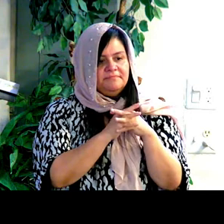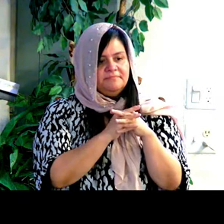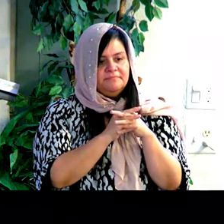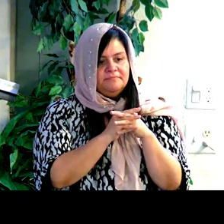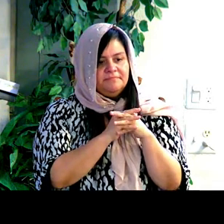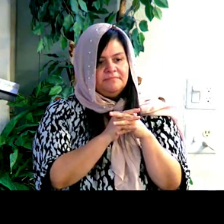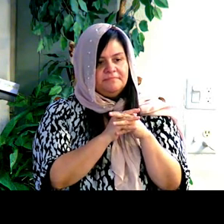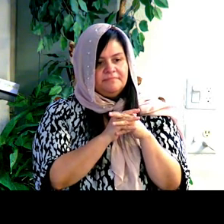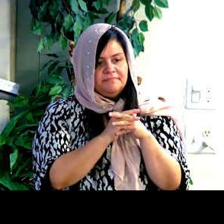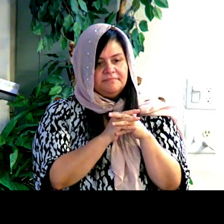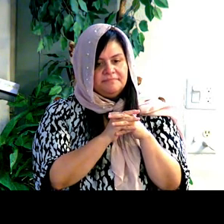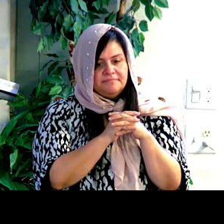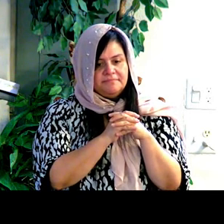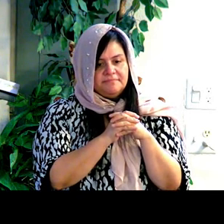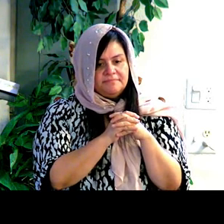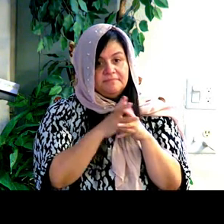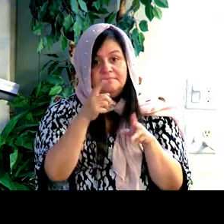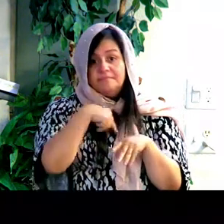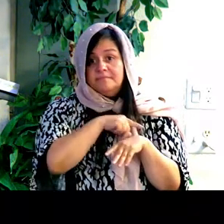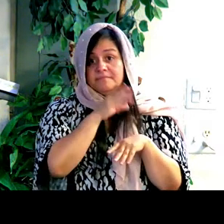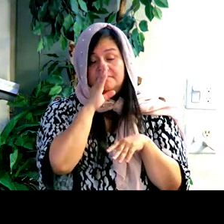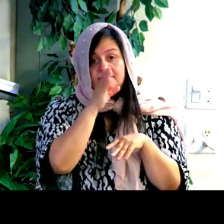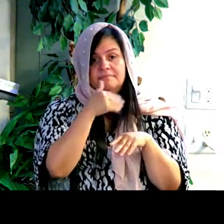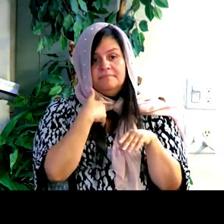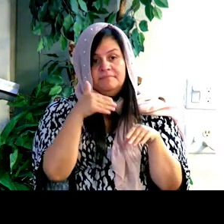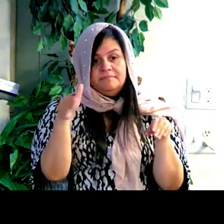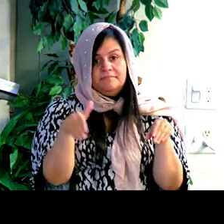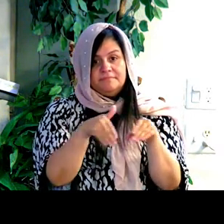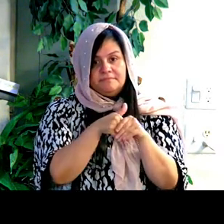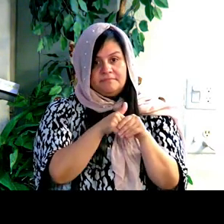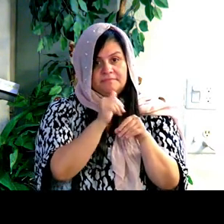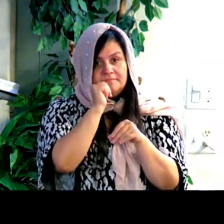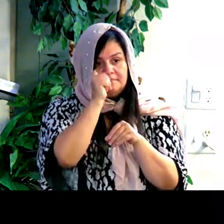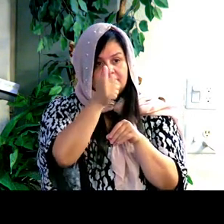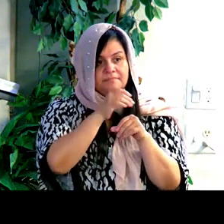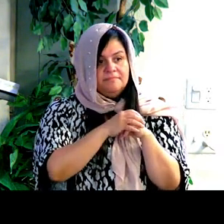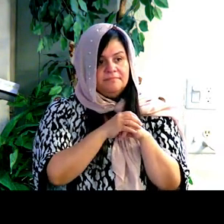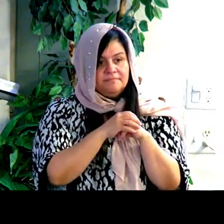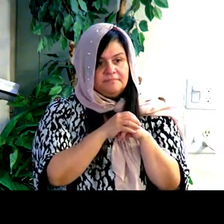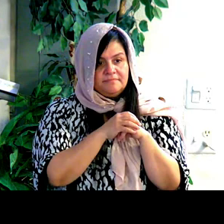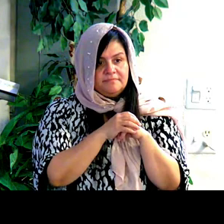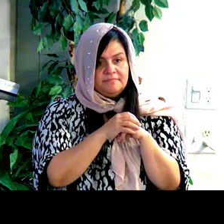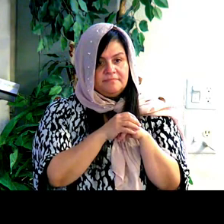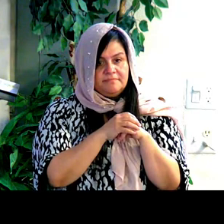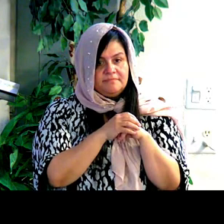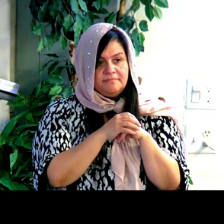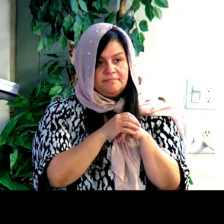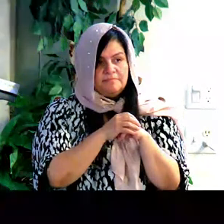De eso se trata el reino del Señor y mañana vamos a tener una boda. Y es